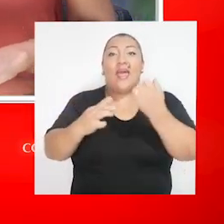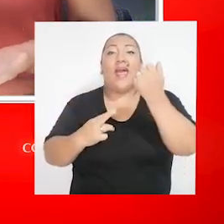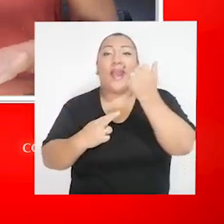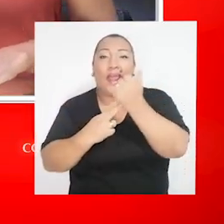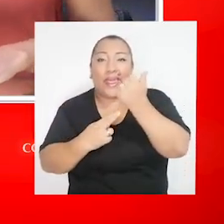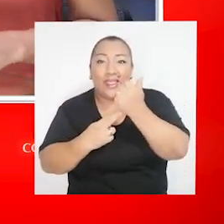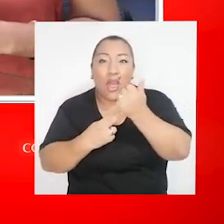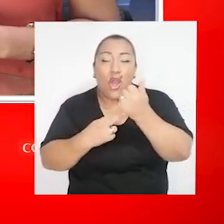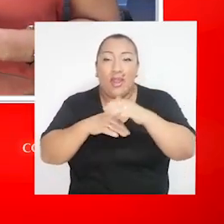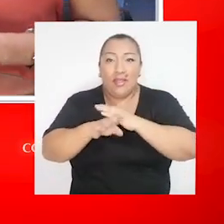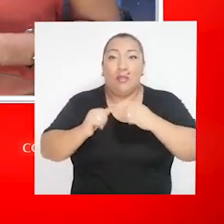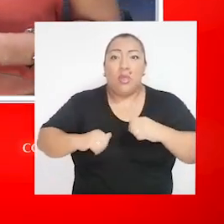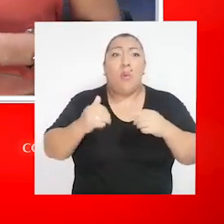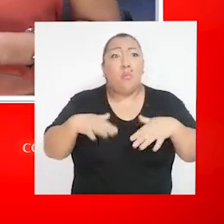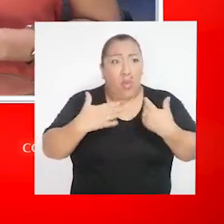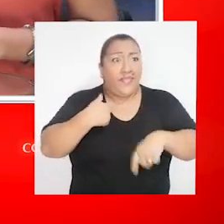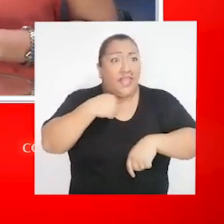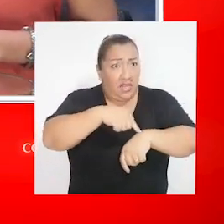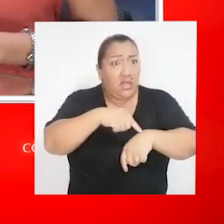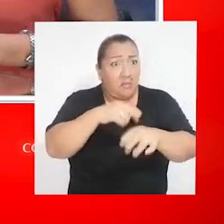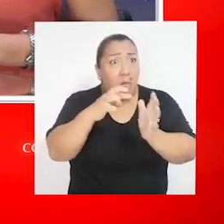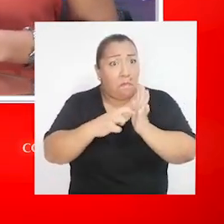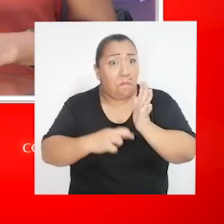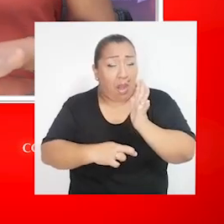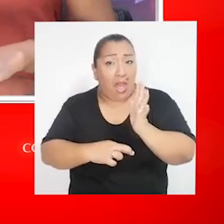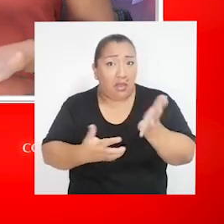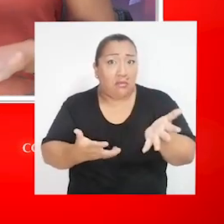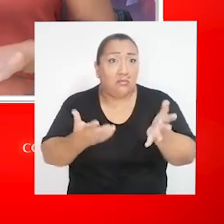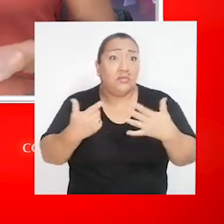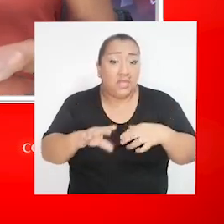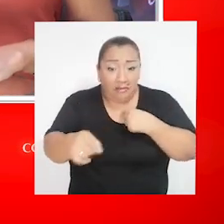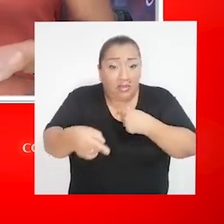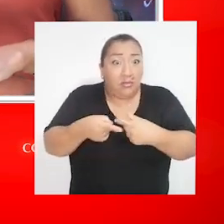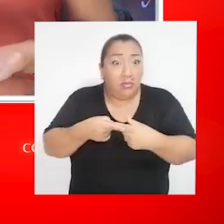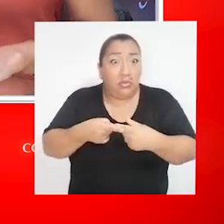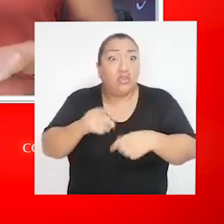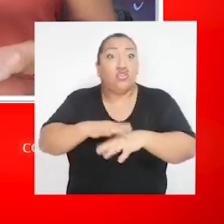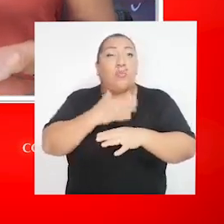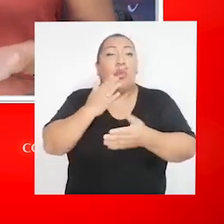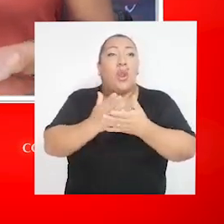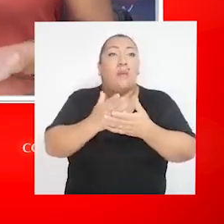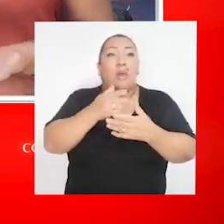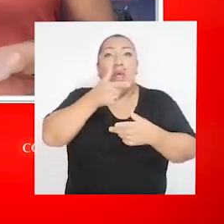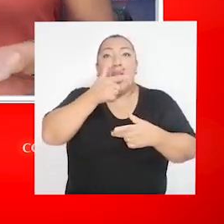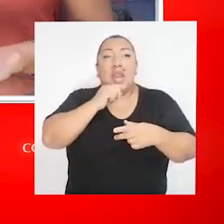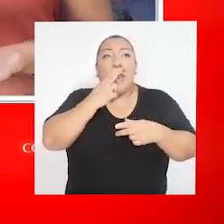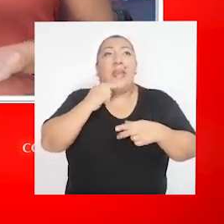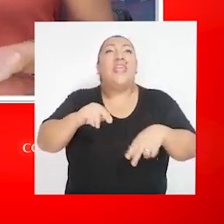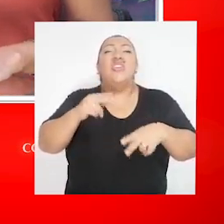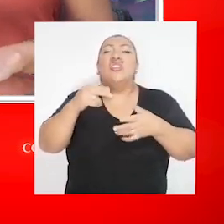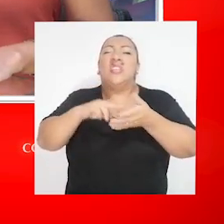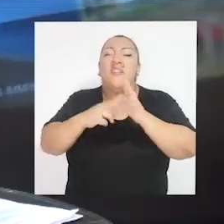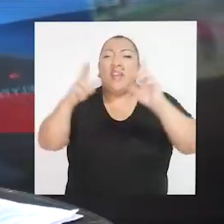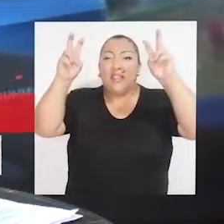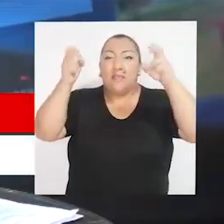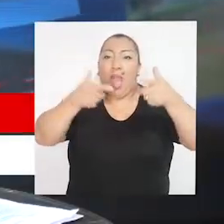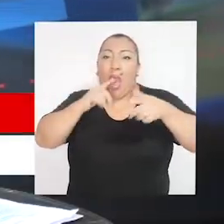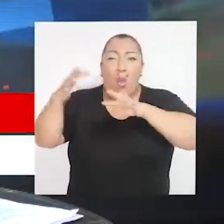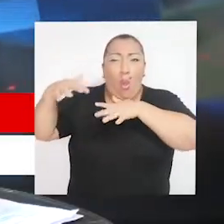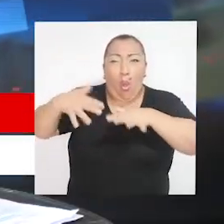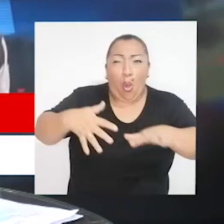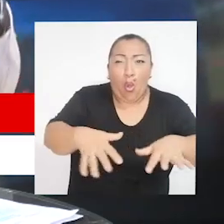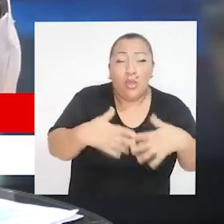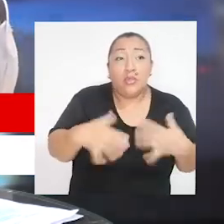y regidores. ¿Todavía tienen tiempo para elaborar un plan, teniendo en cuenta que ya estamos a puertas del fenómeno del niño costero? Es